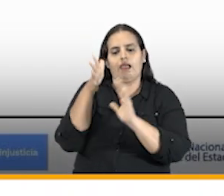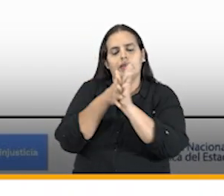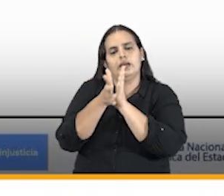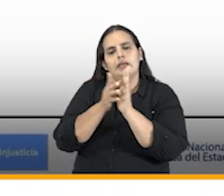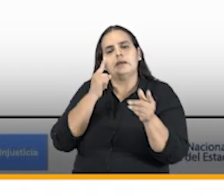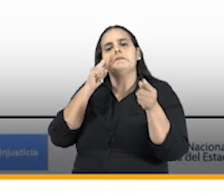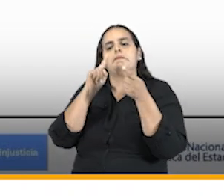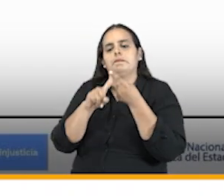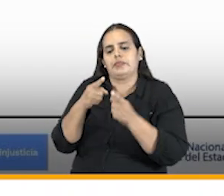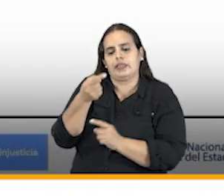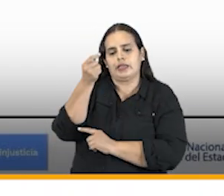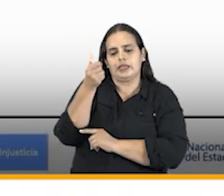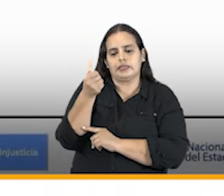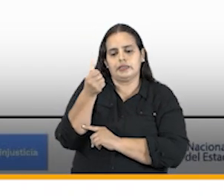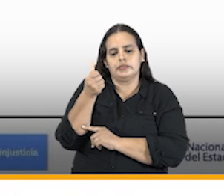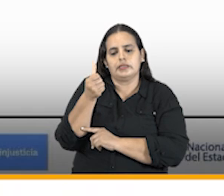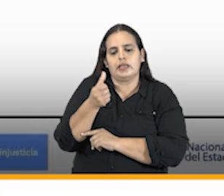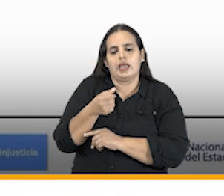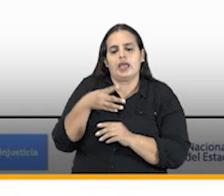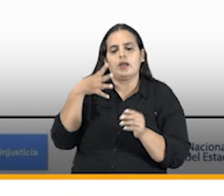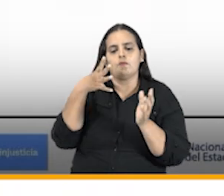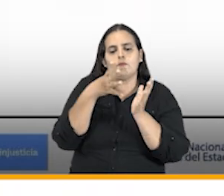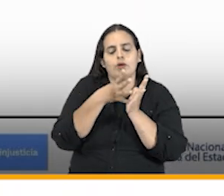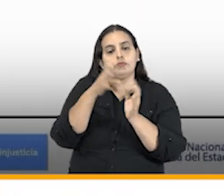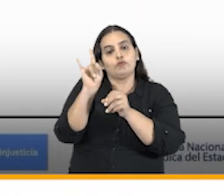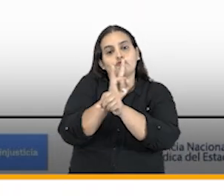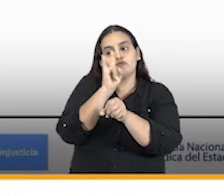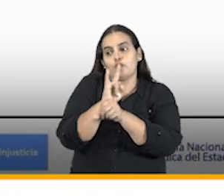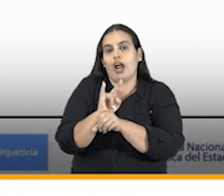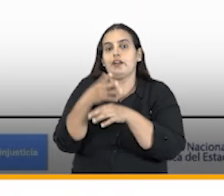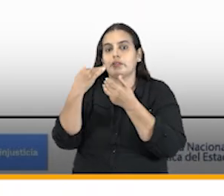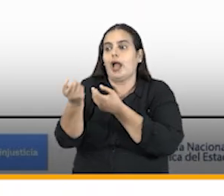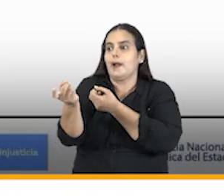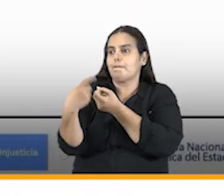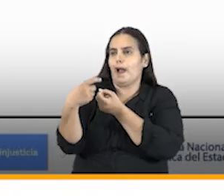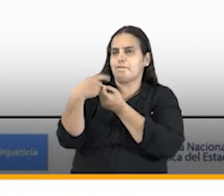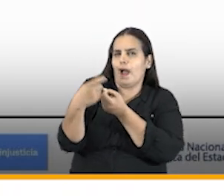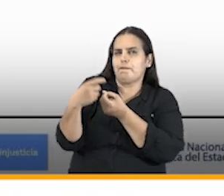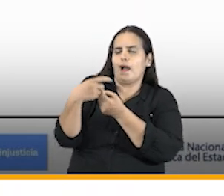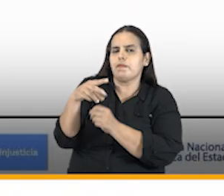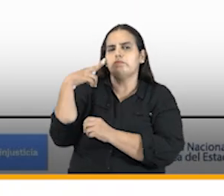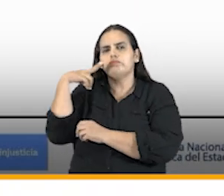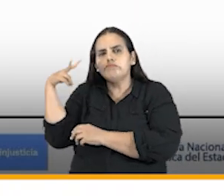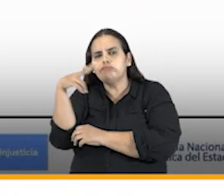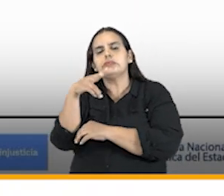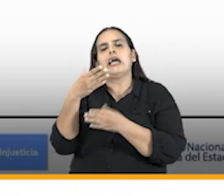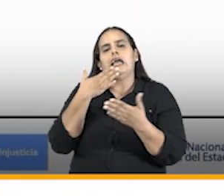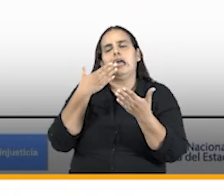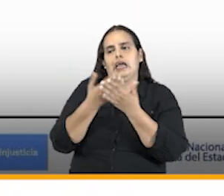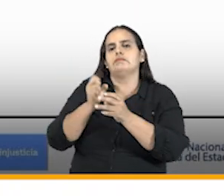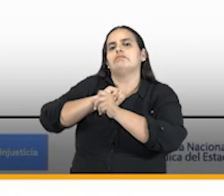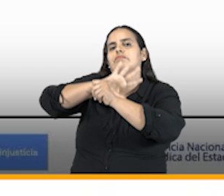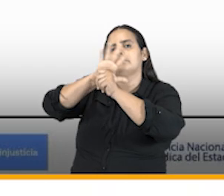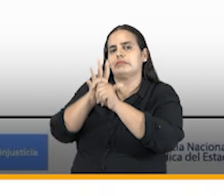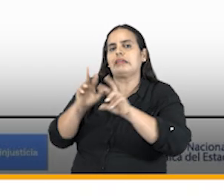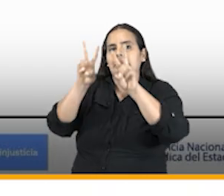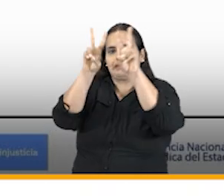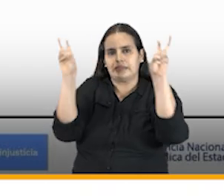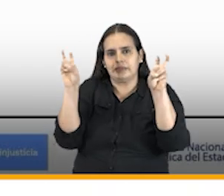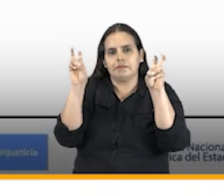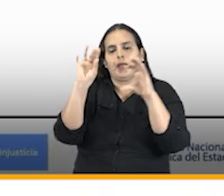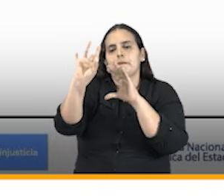la cifra récord de casi cuatro mil usuarios del sistema capacitados pues gracias a la pandemia digamos el tema de